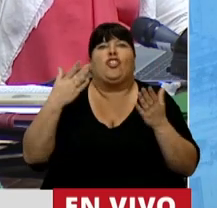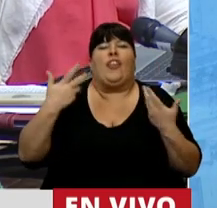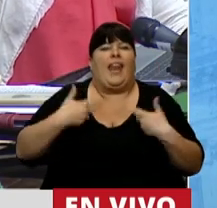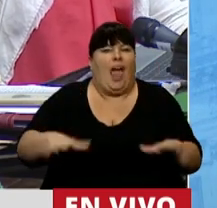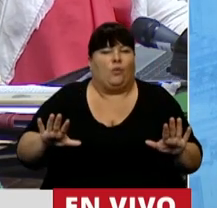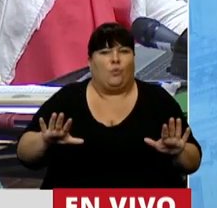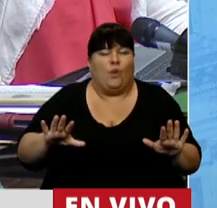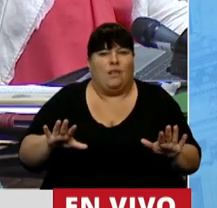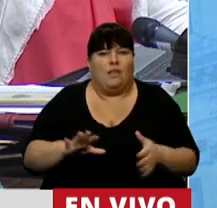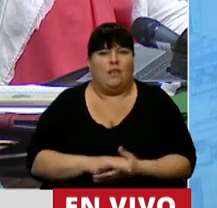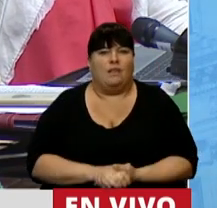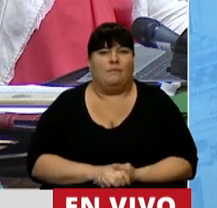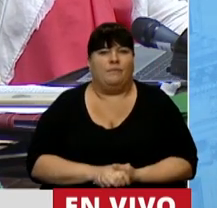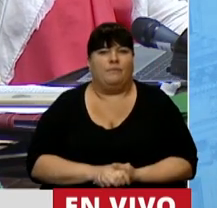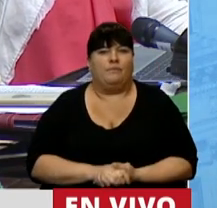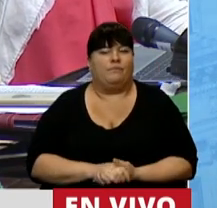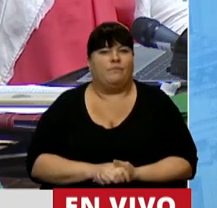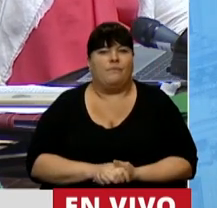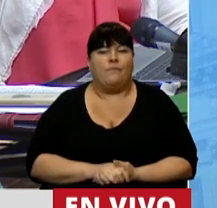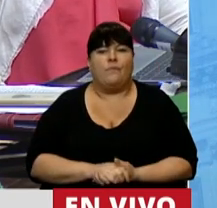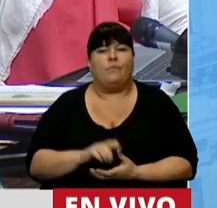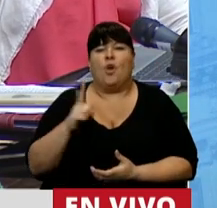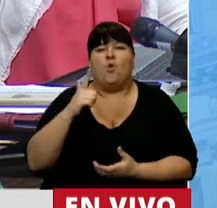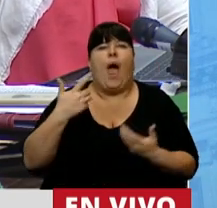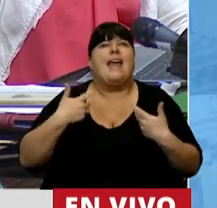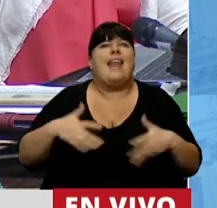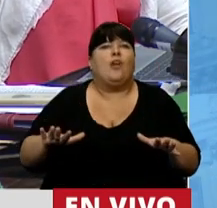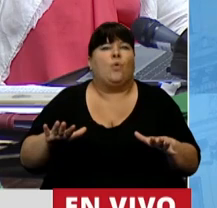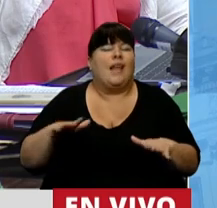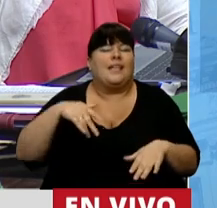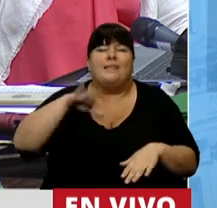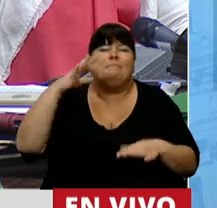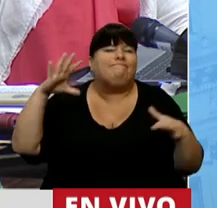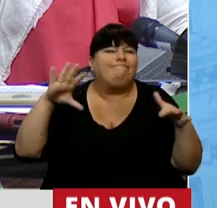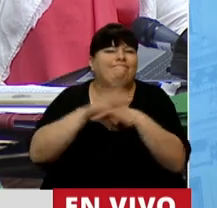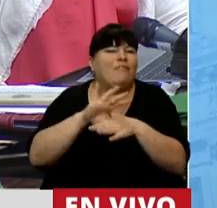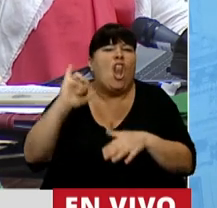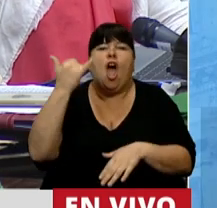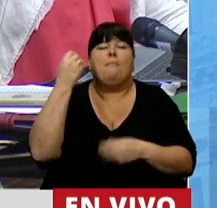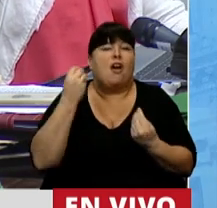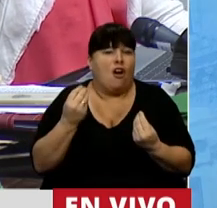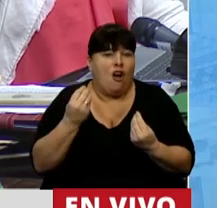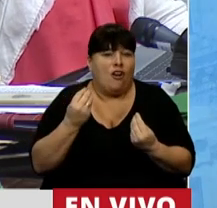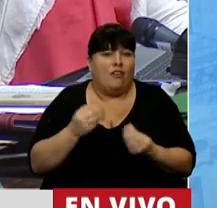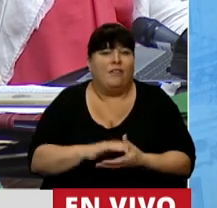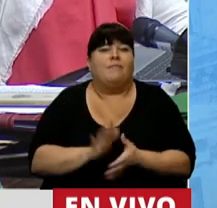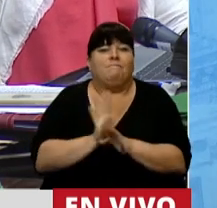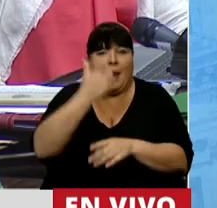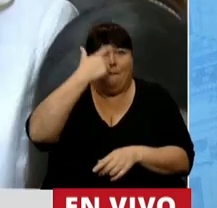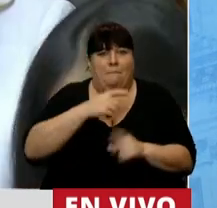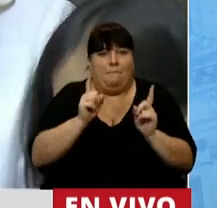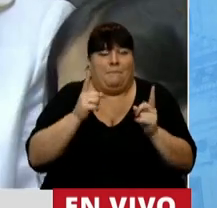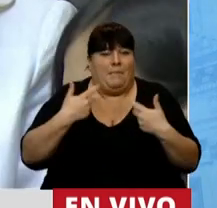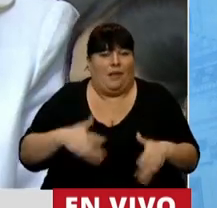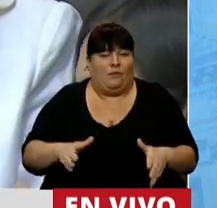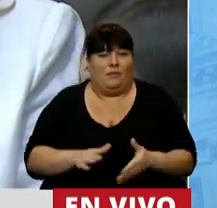orden natural. No existe en la naturaleza más perfecta creación de sí misma.